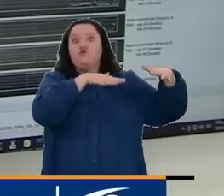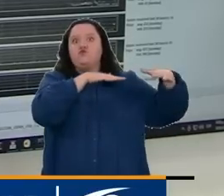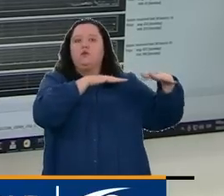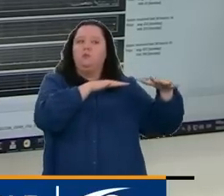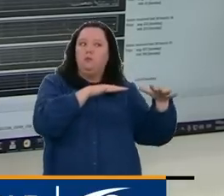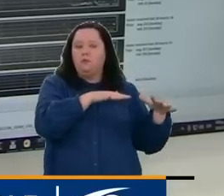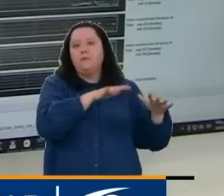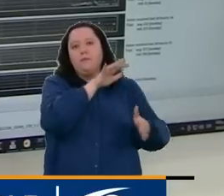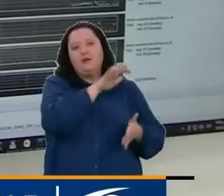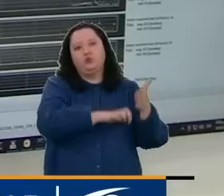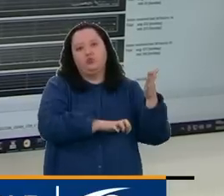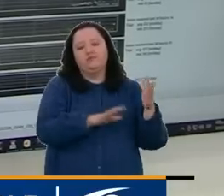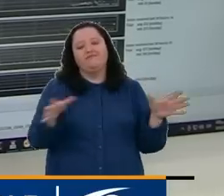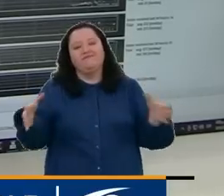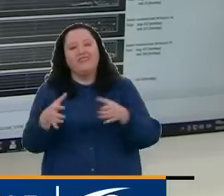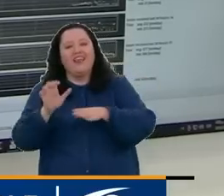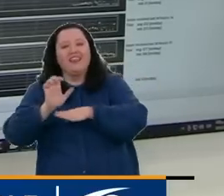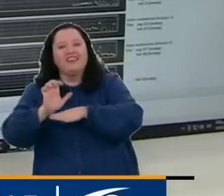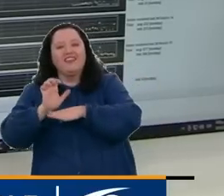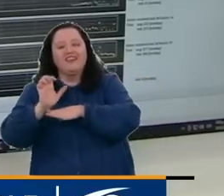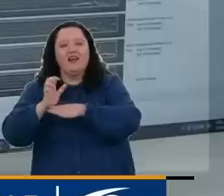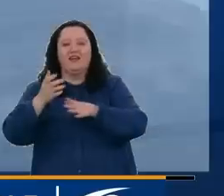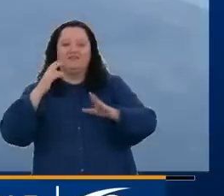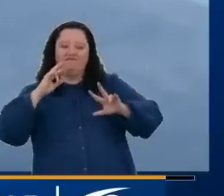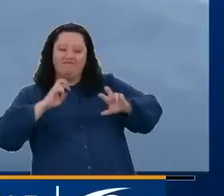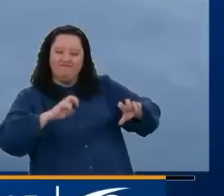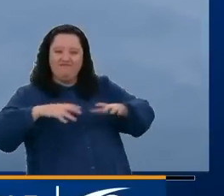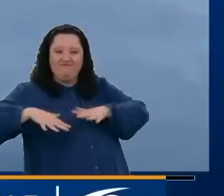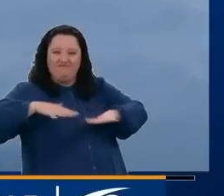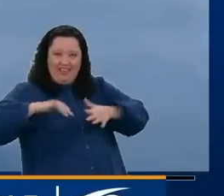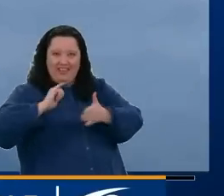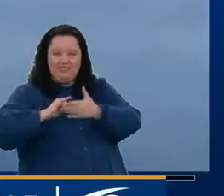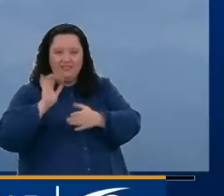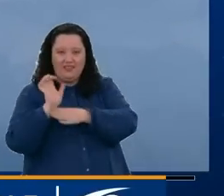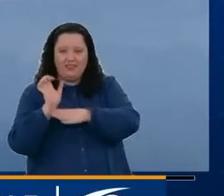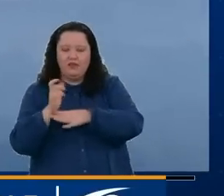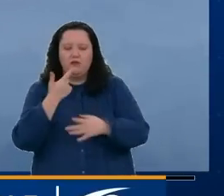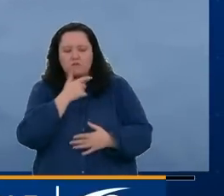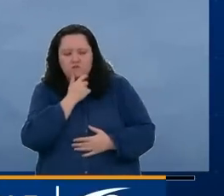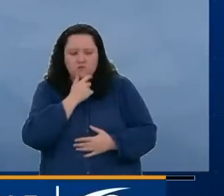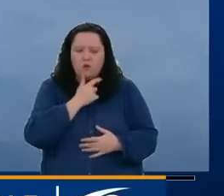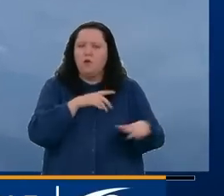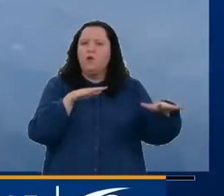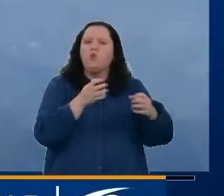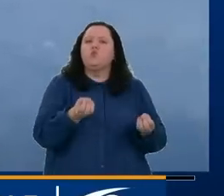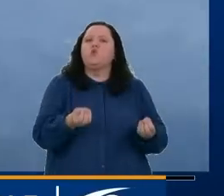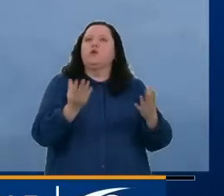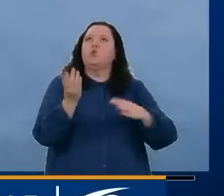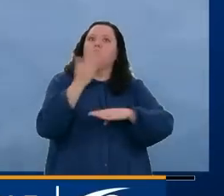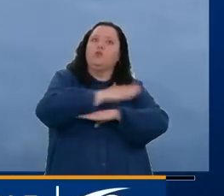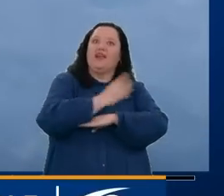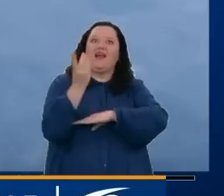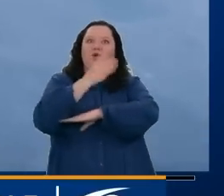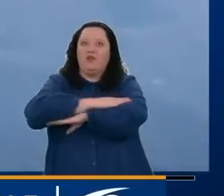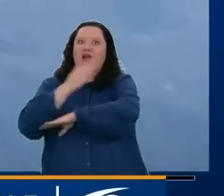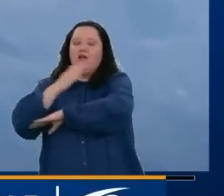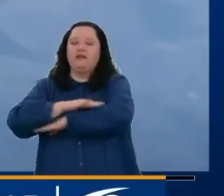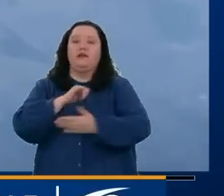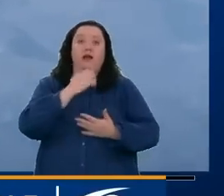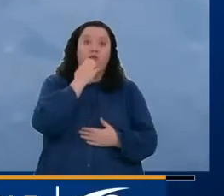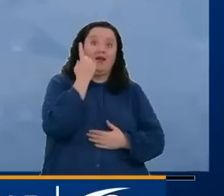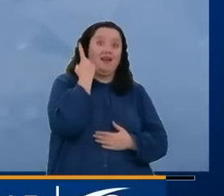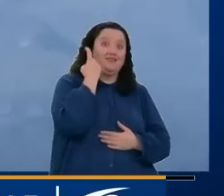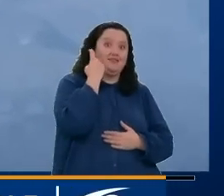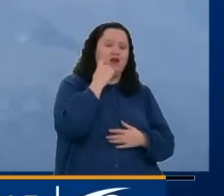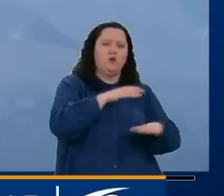con lo que dice el Servicio Geológico Colombiano, en el número de eventos sísmicos que se presentan en el día a día. Por ejemplo, el día de ayer